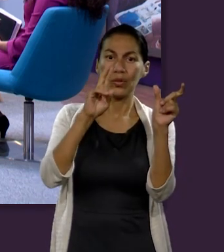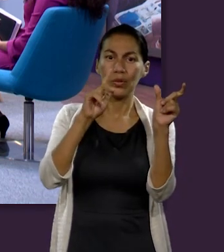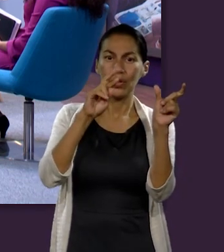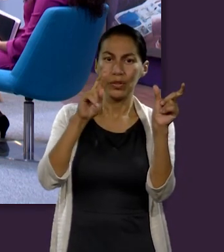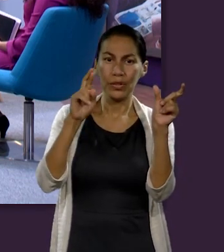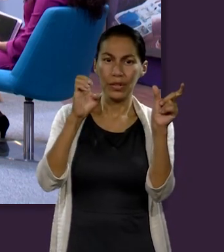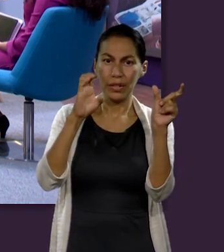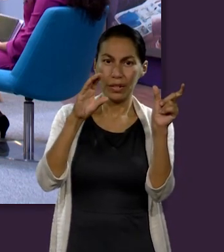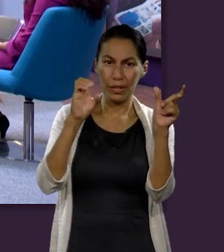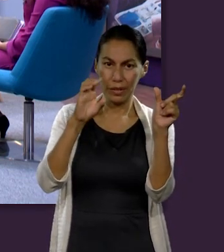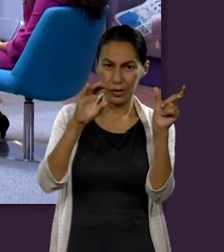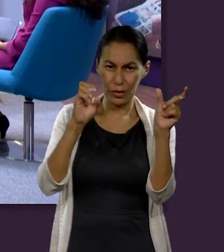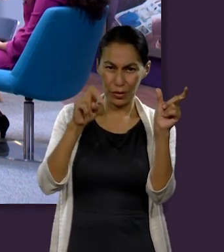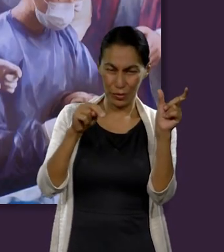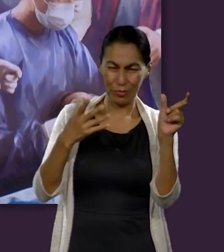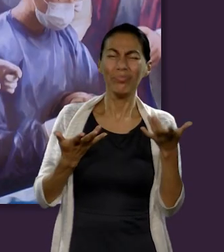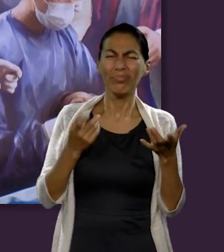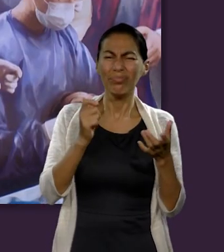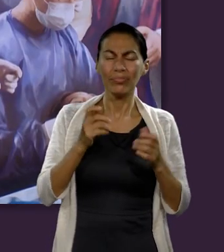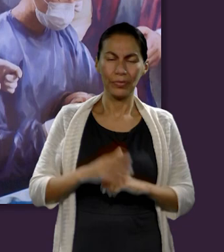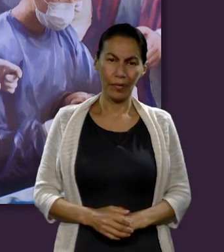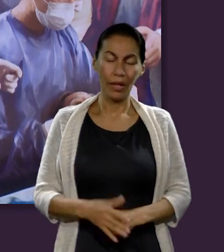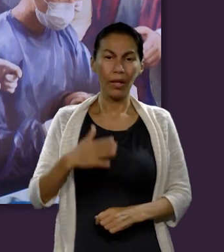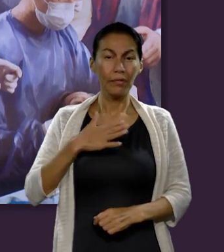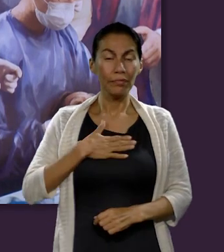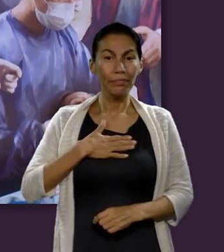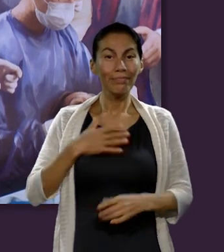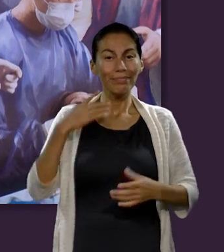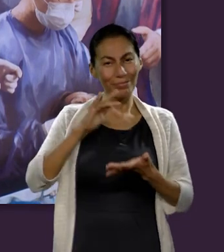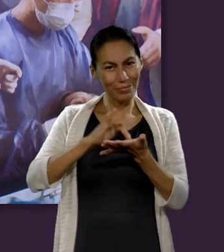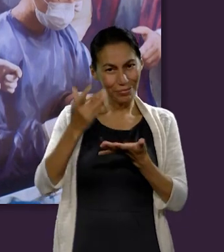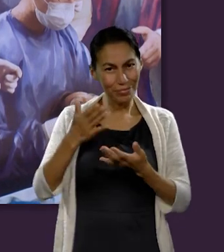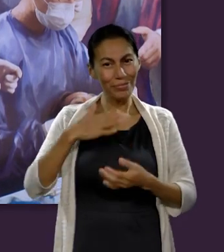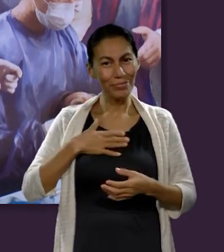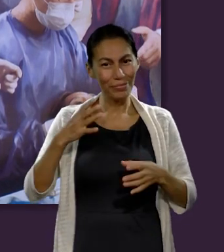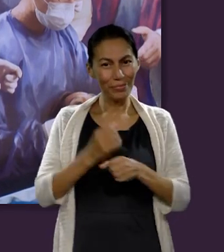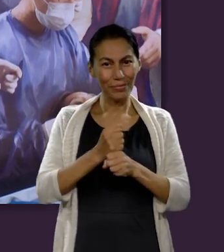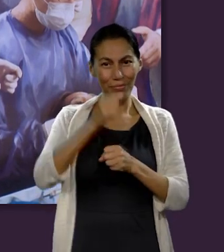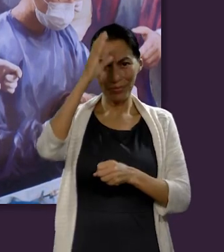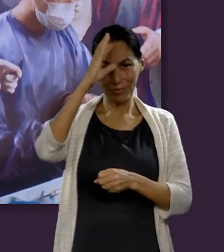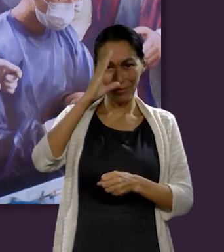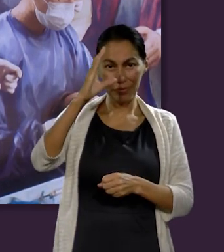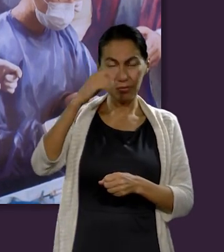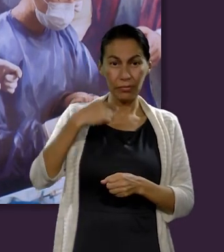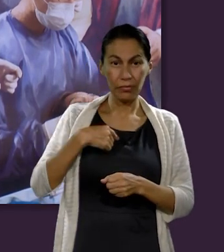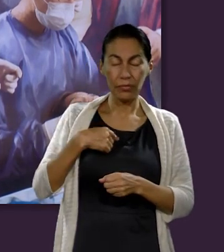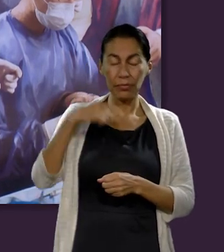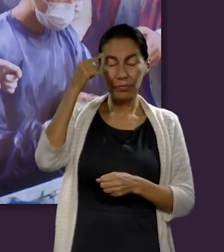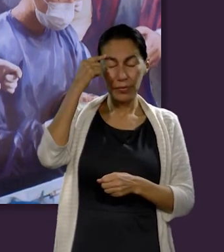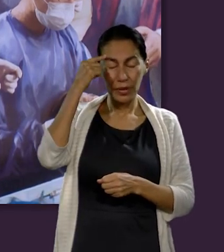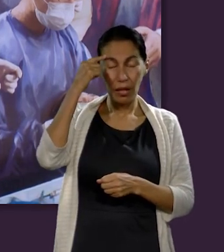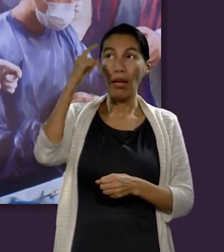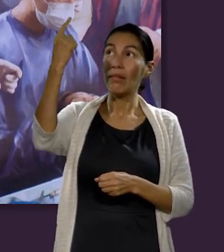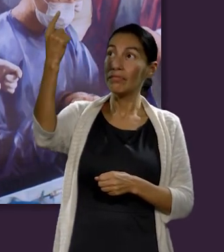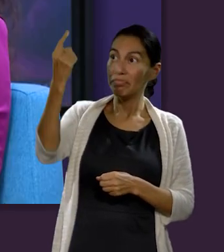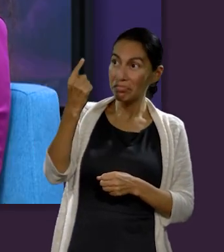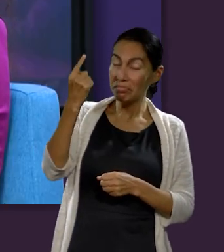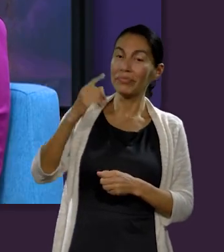resurrección. Gracias, mi nombre es Chiprián Mojorea y la segunda venida.